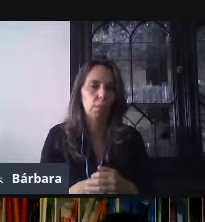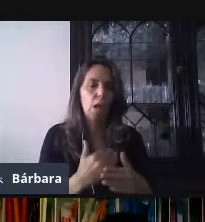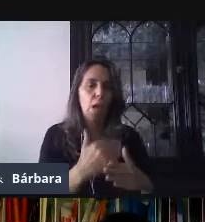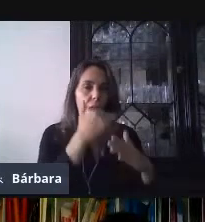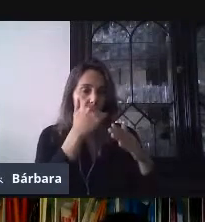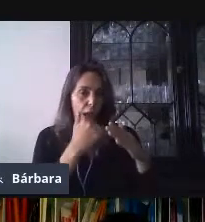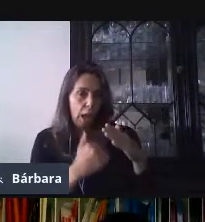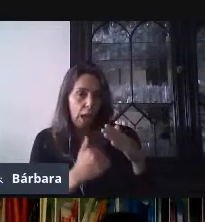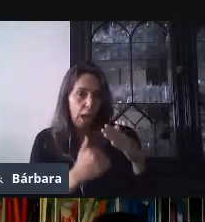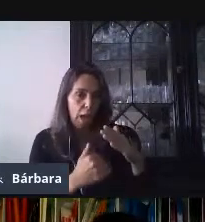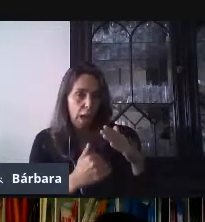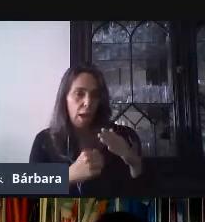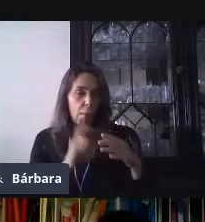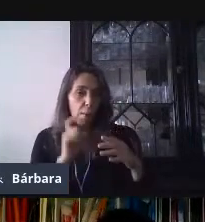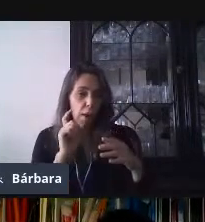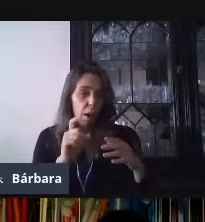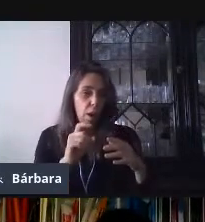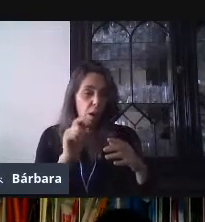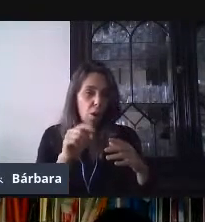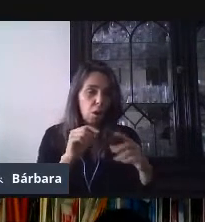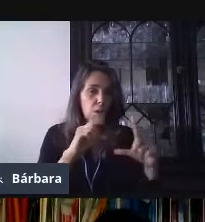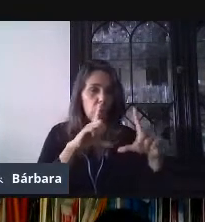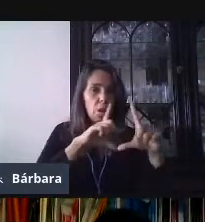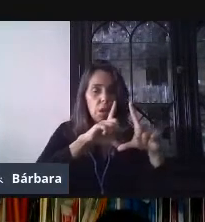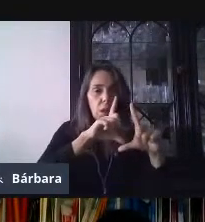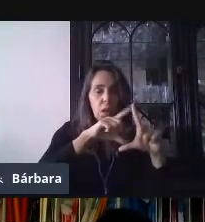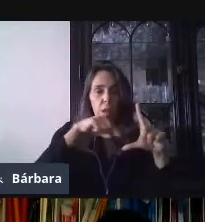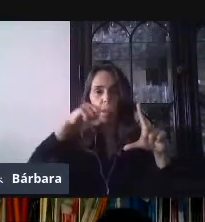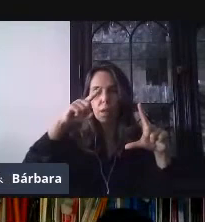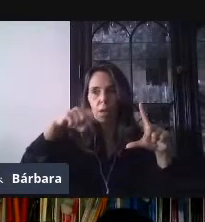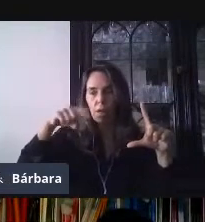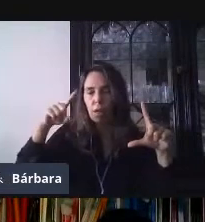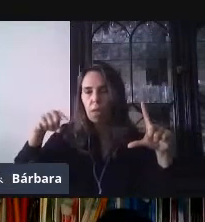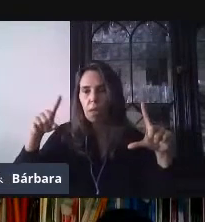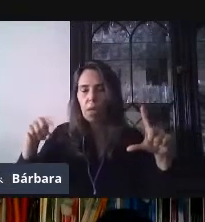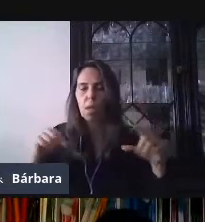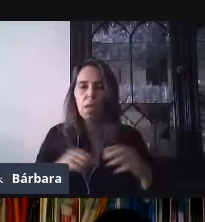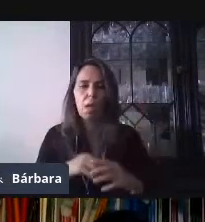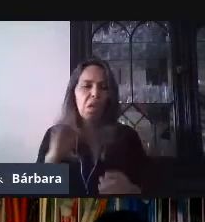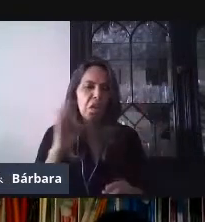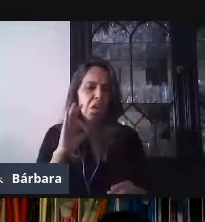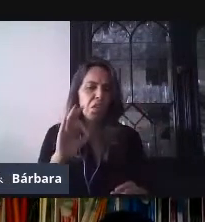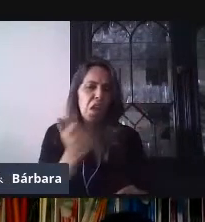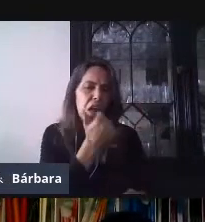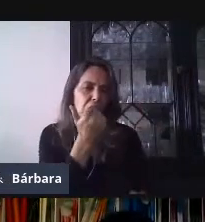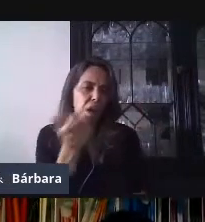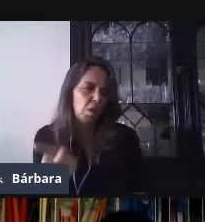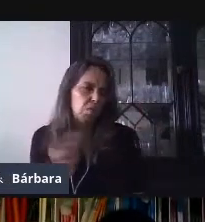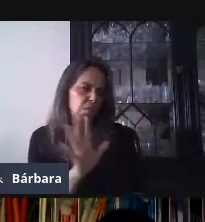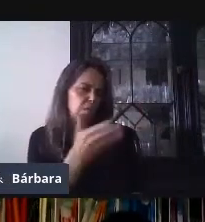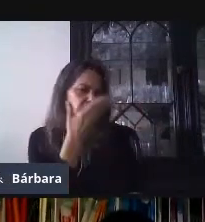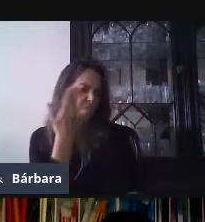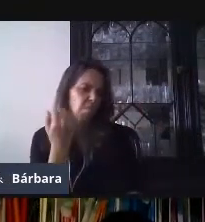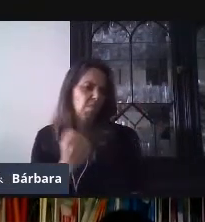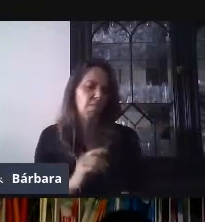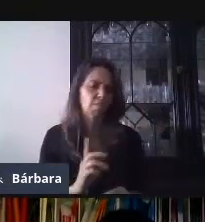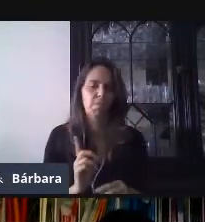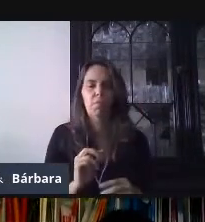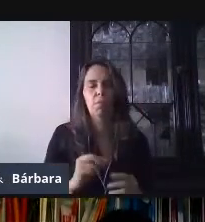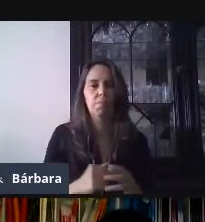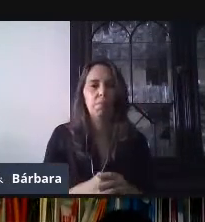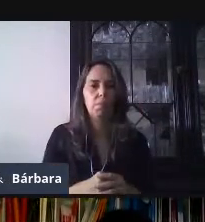resumen, que pues no necesariamente el alumno tenga por qué enterarse de esta información. En la sección de